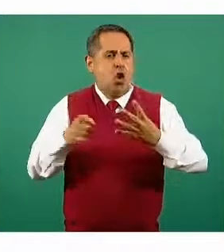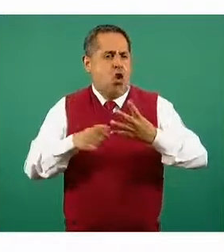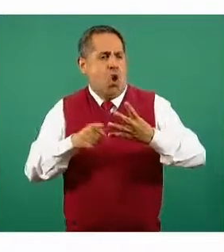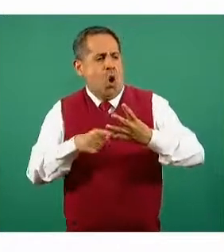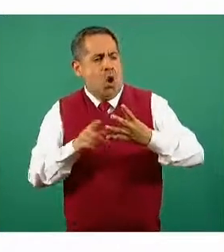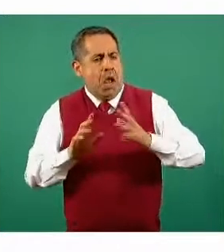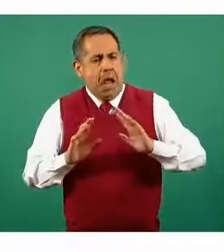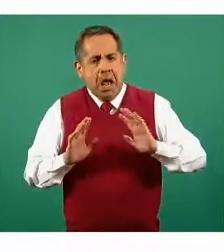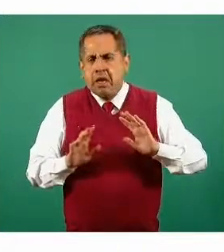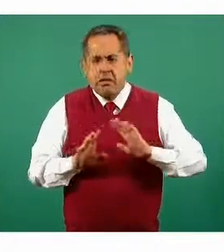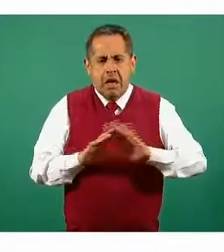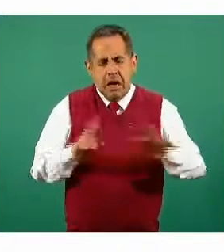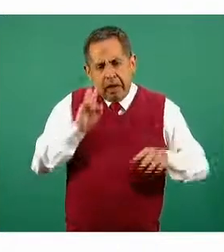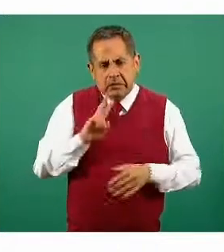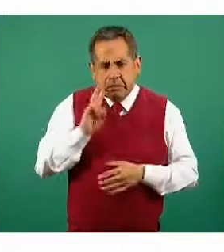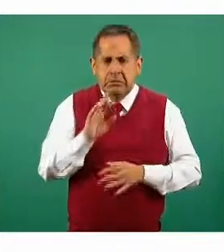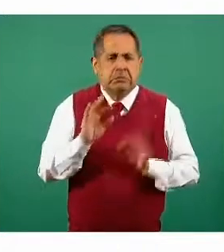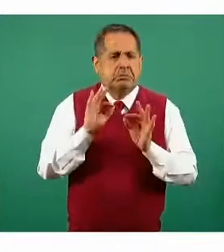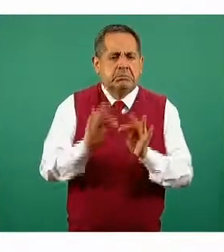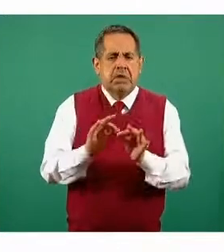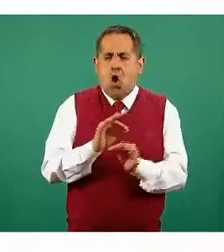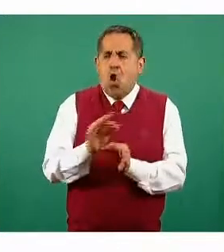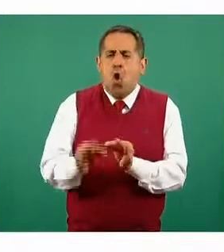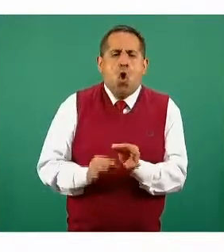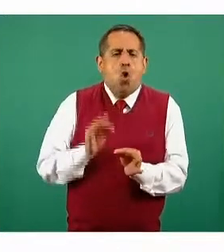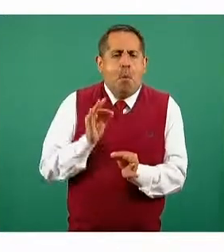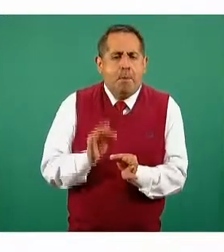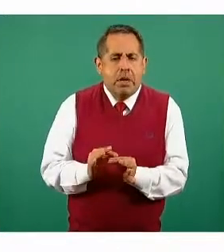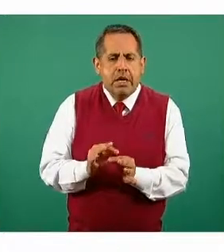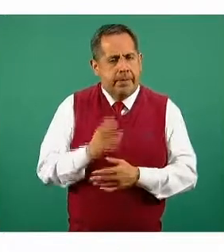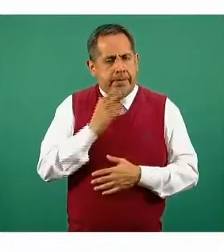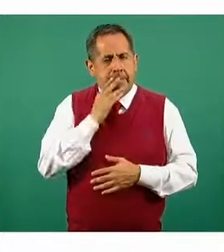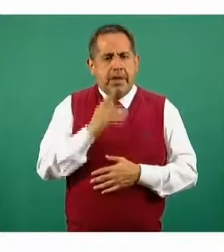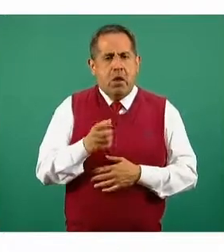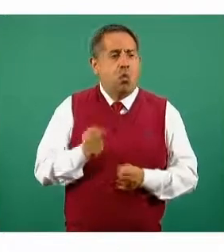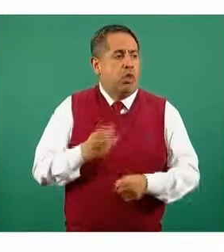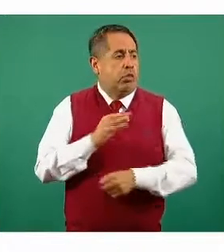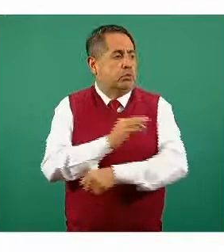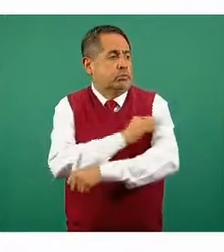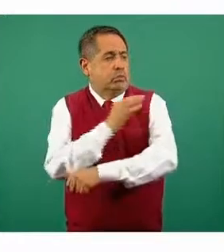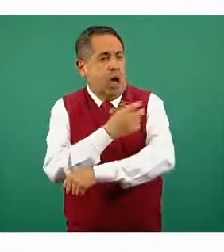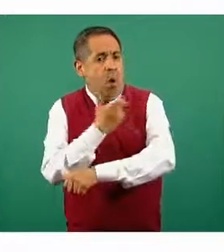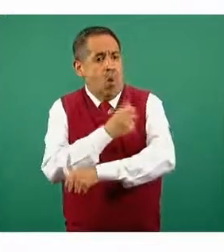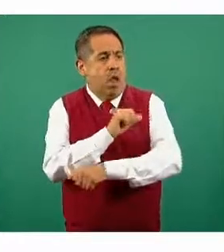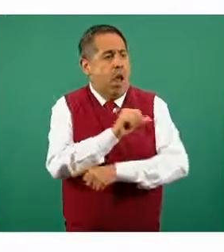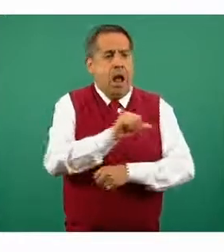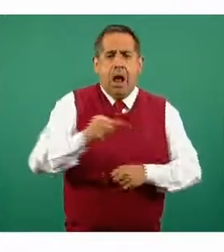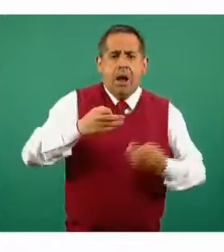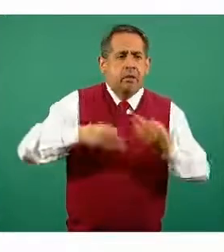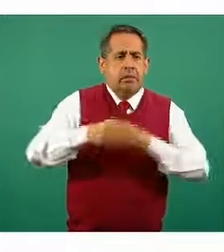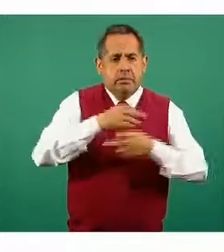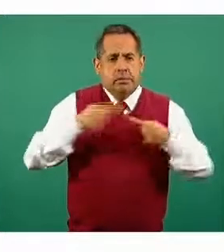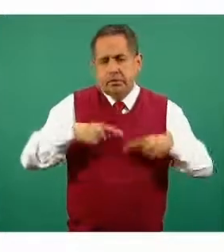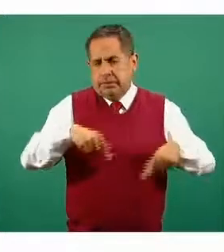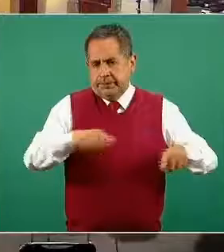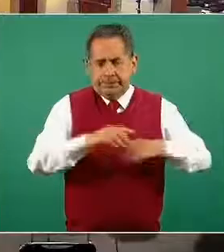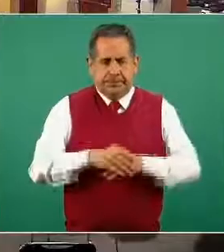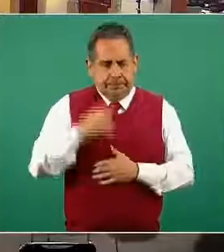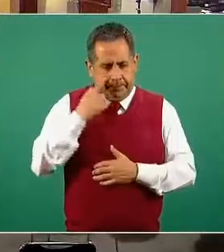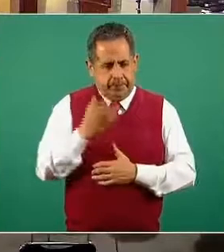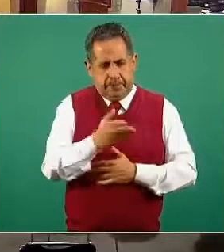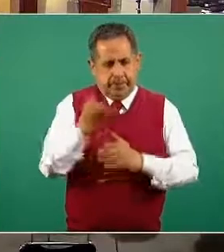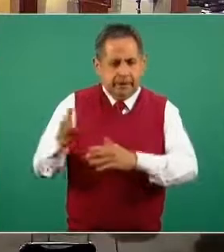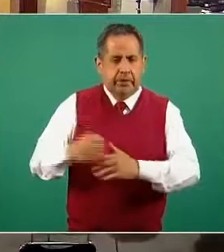satisfacción que estamos por cumplir la meta trazada de vacunación de este personal de primera línea. Veamos la siguiente